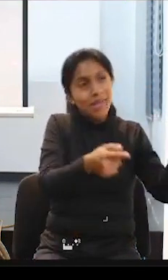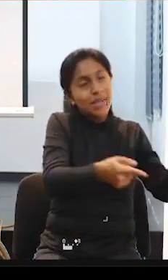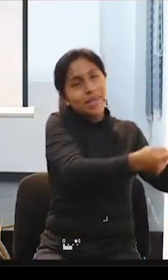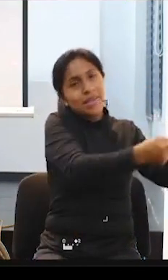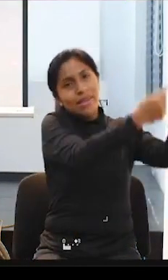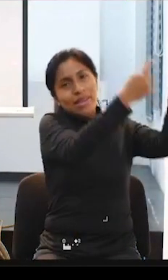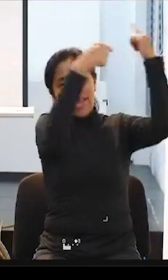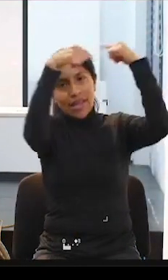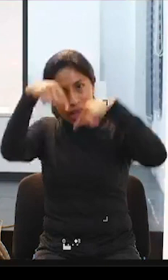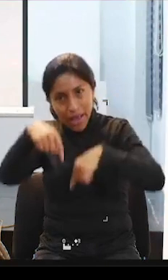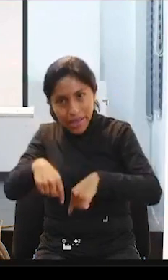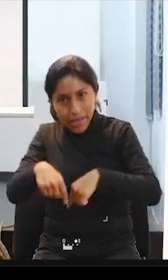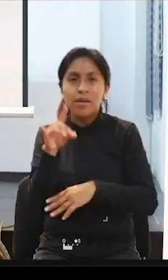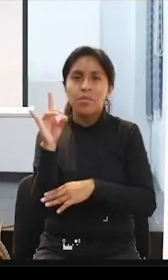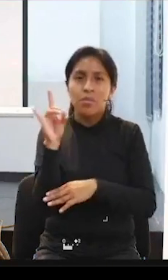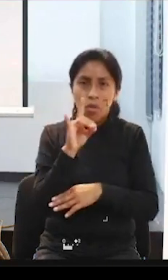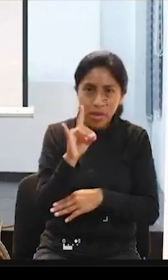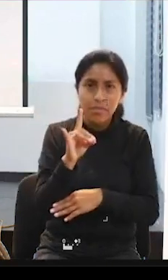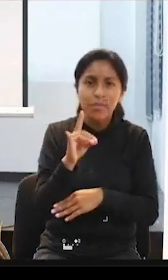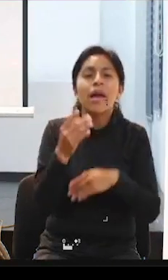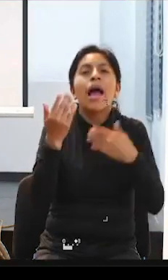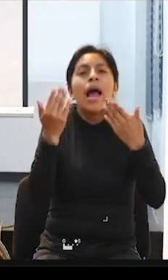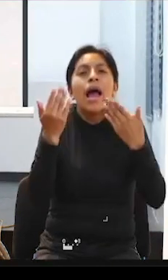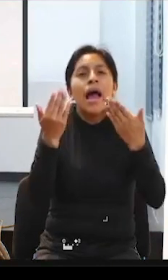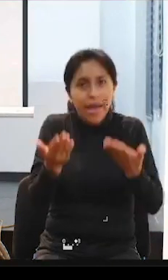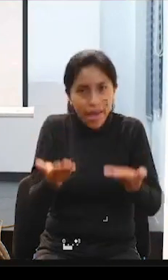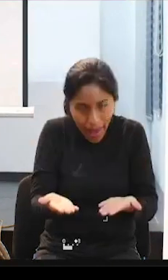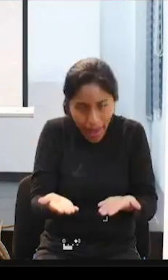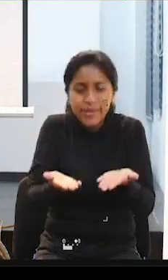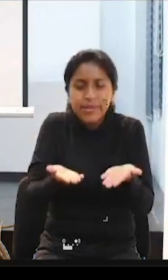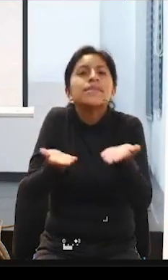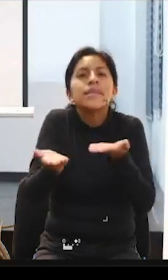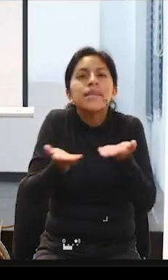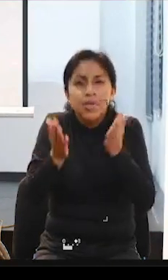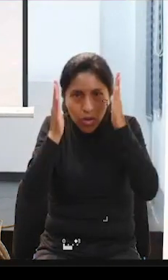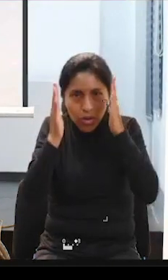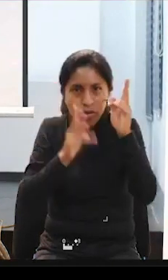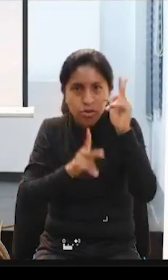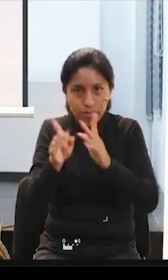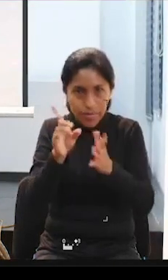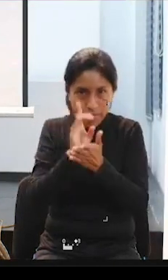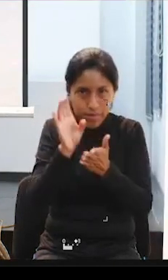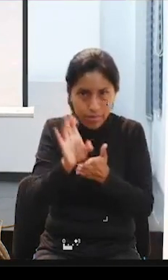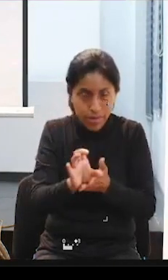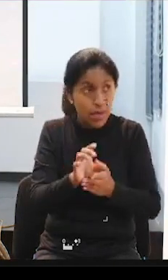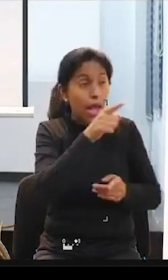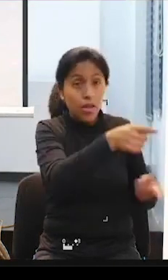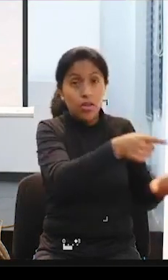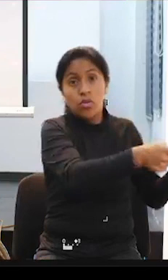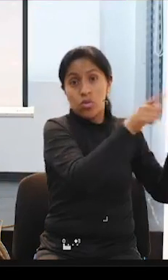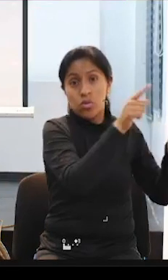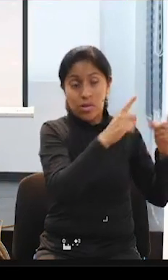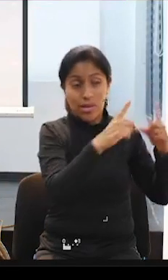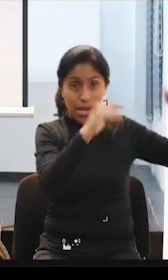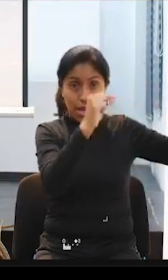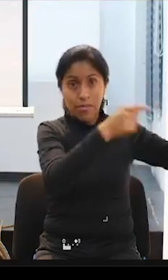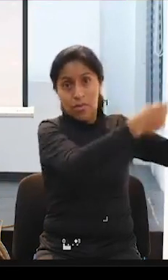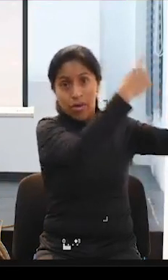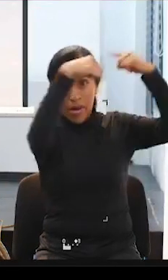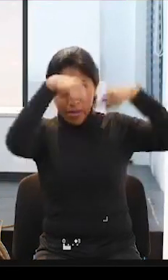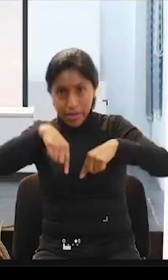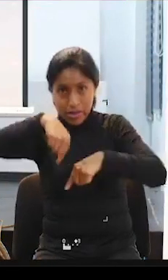discapacidad y prestan servicios a personas con discapacidad. Y ellos han venido a este evento nacional.